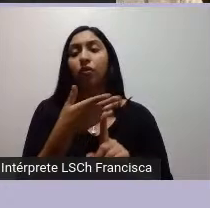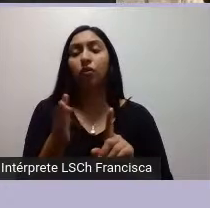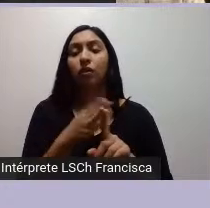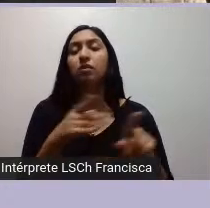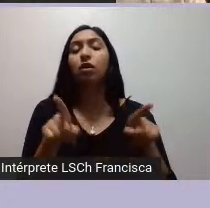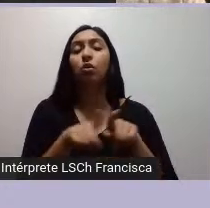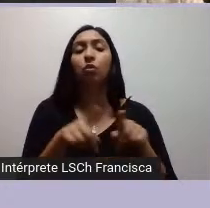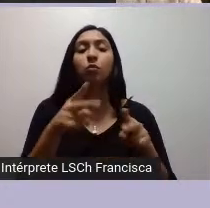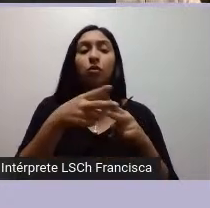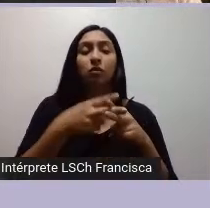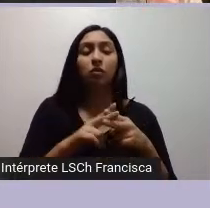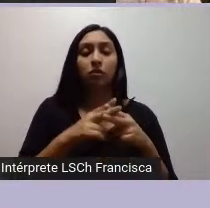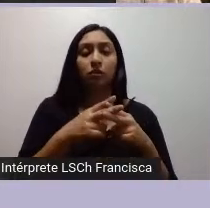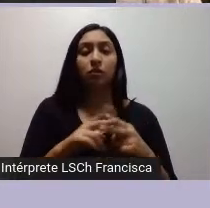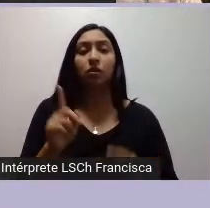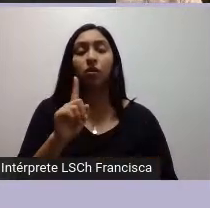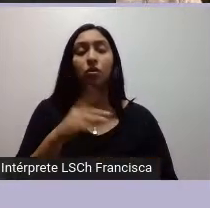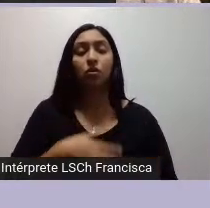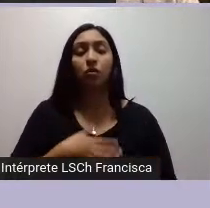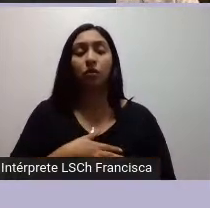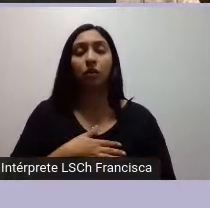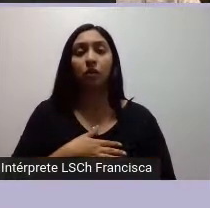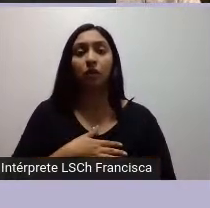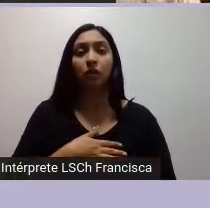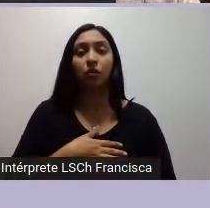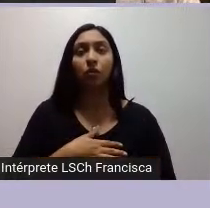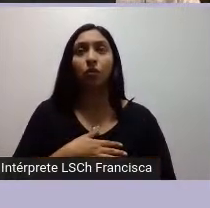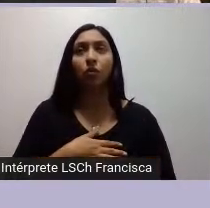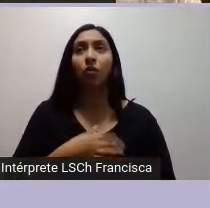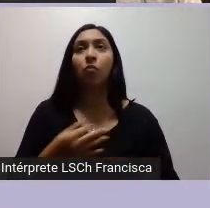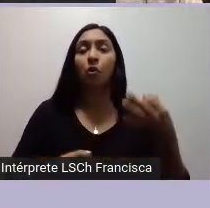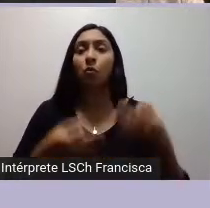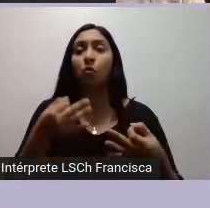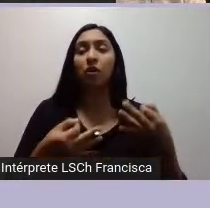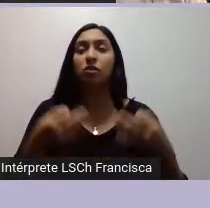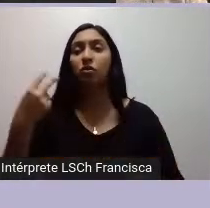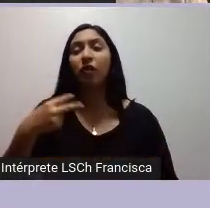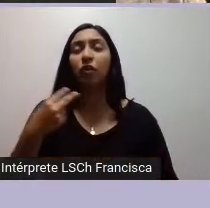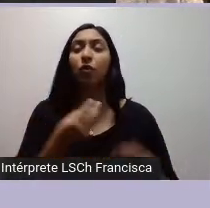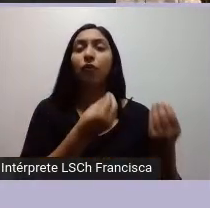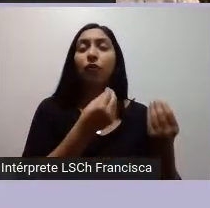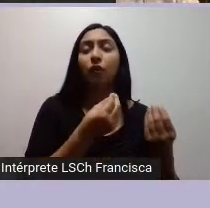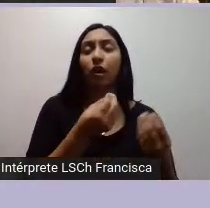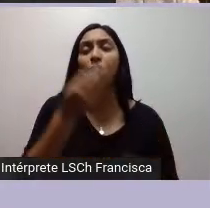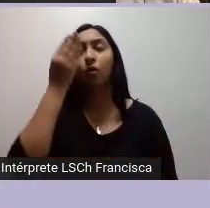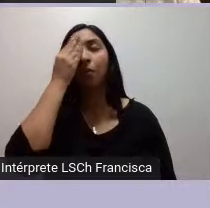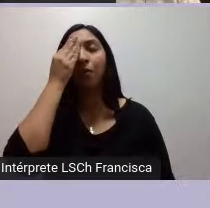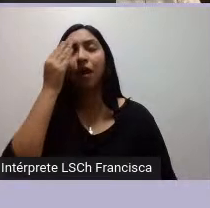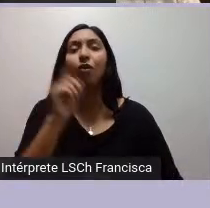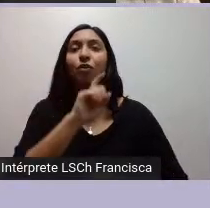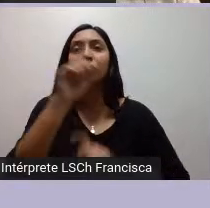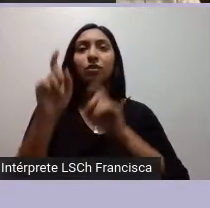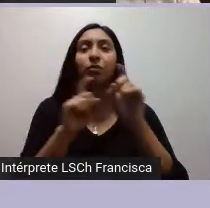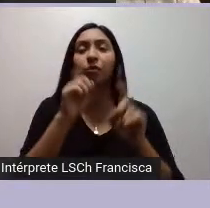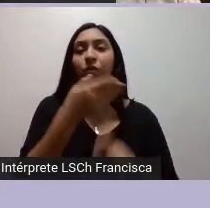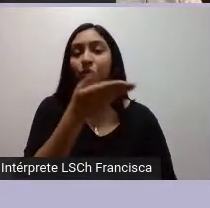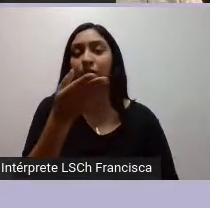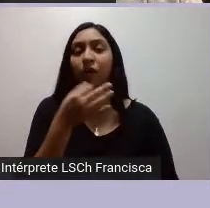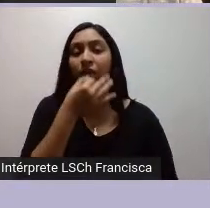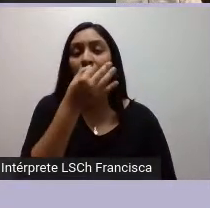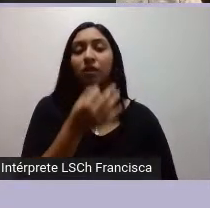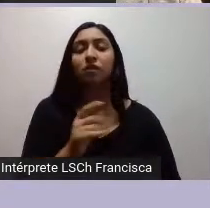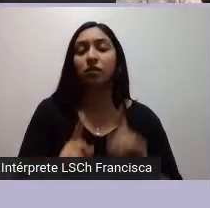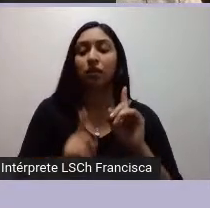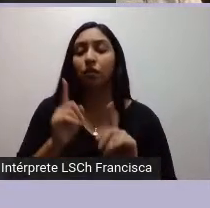no quiero más que caer en juicios de valor de que si esto es bueno o es malo que imagino que son las preguntas que ustedes van a señalar en algunos momentos